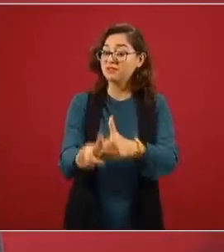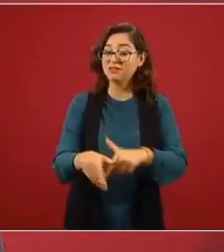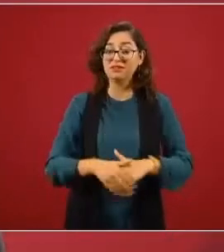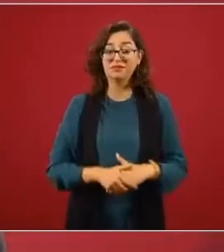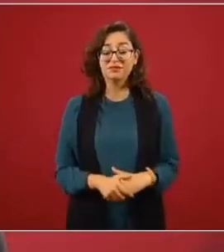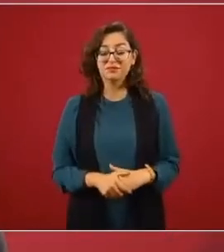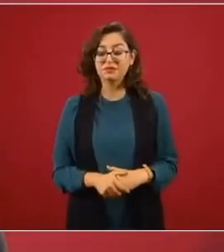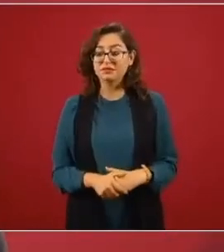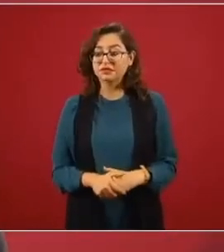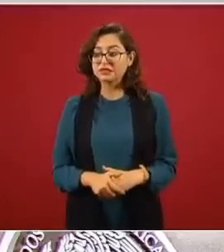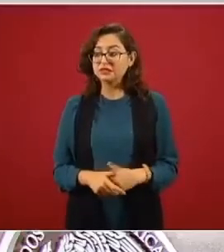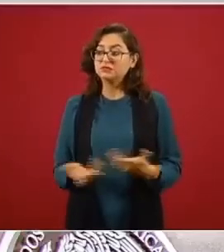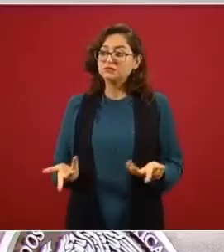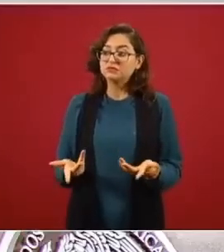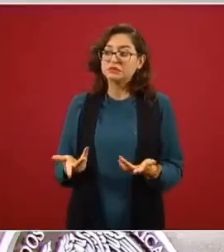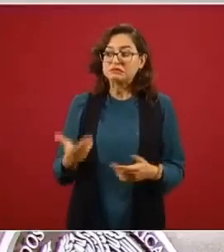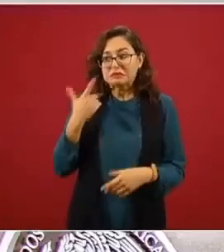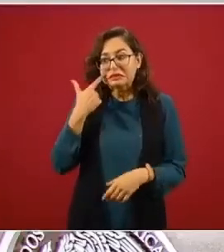¿Qué les vamos a decir?